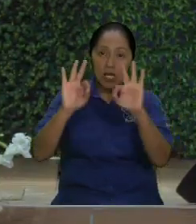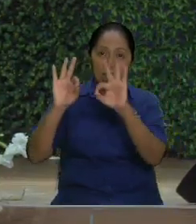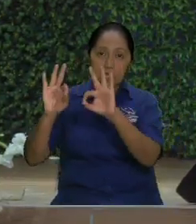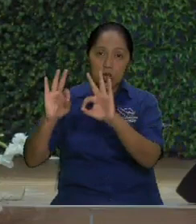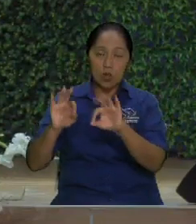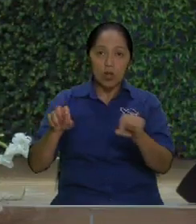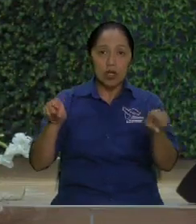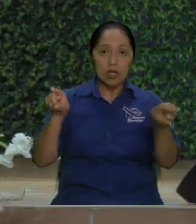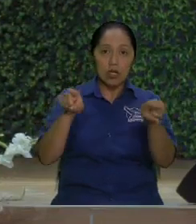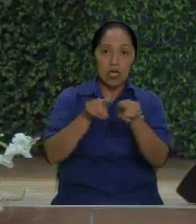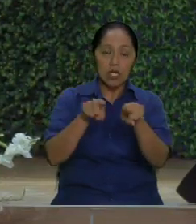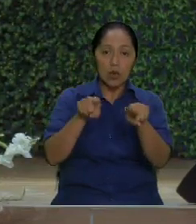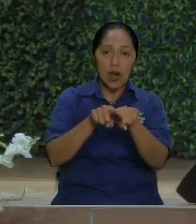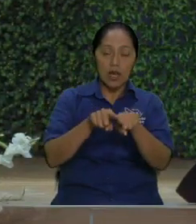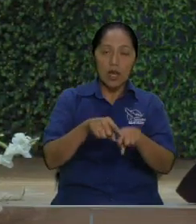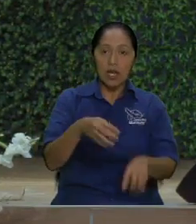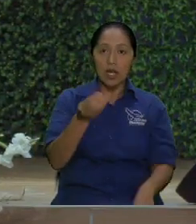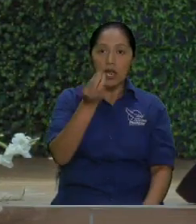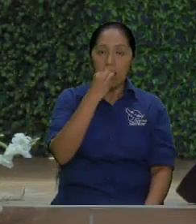del comensal o sea.